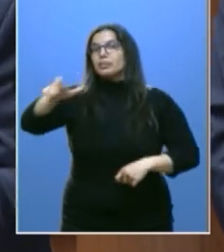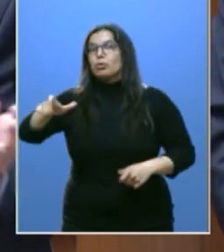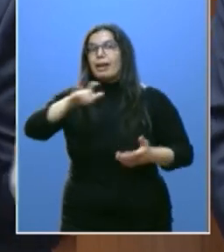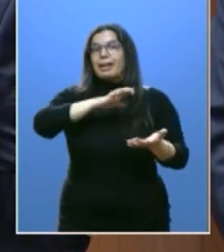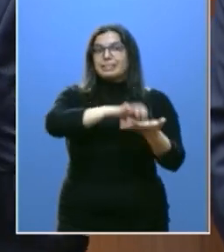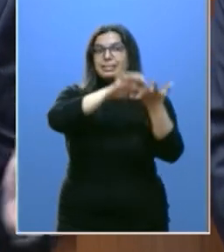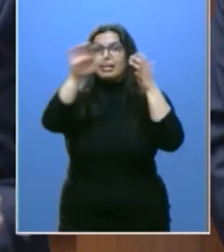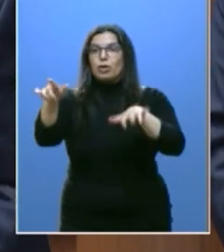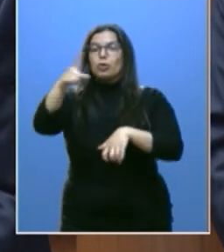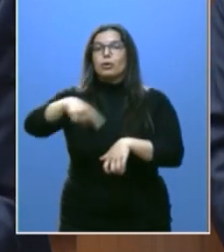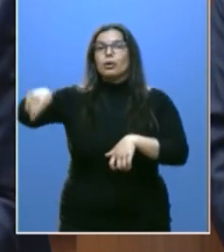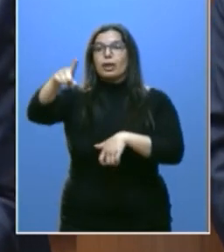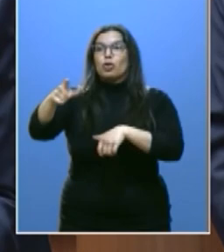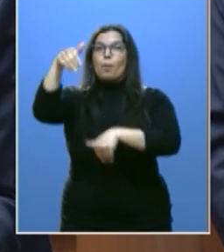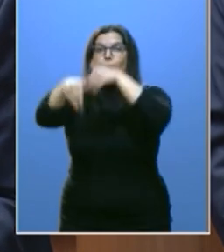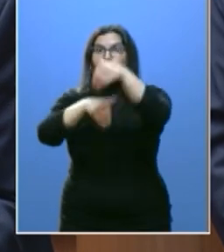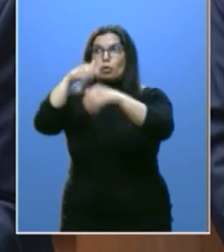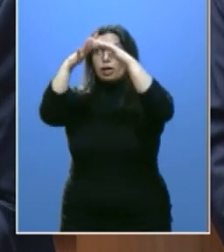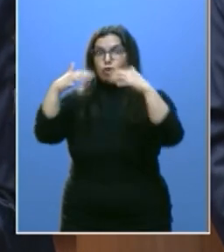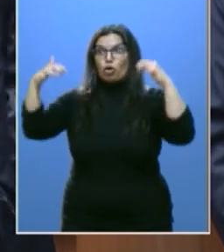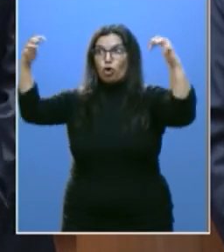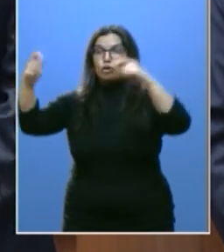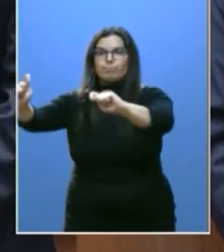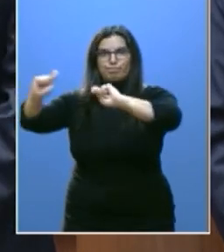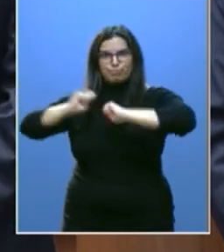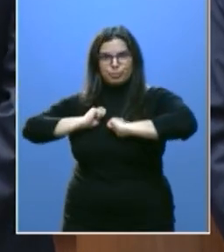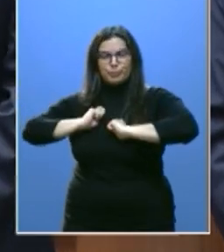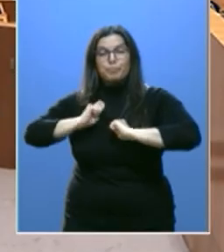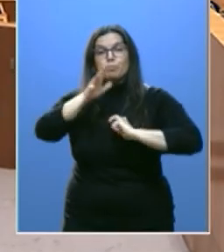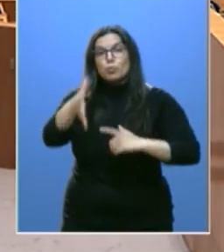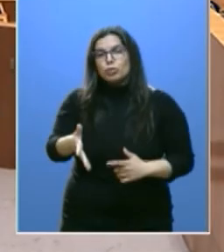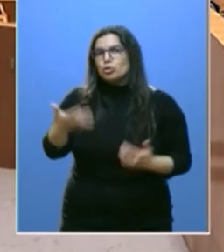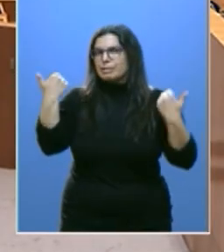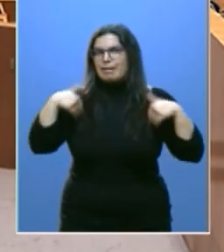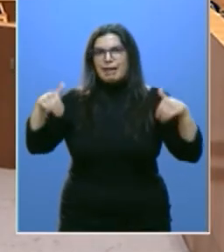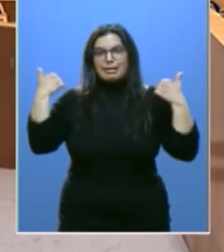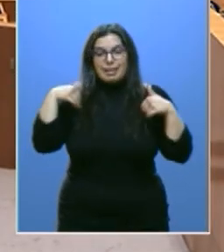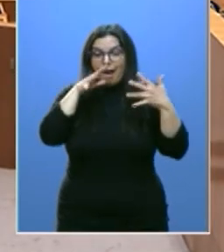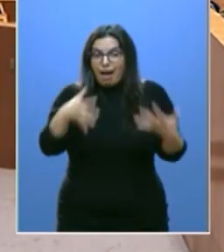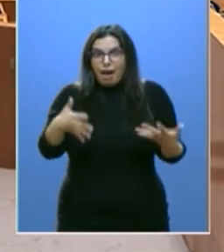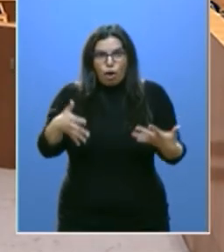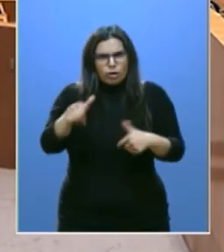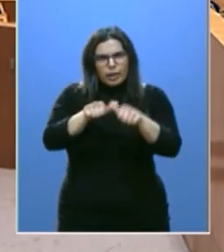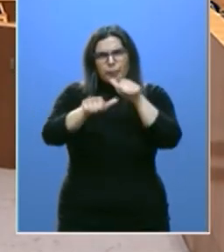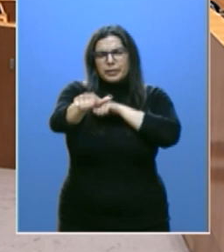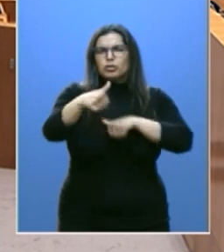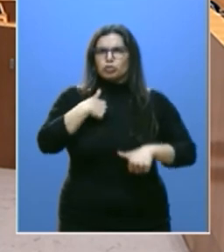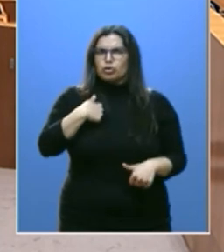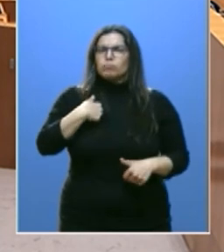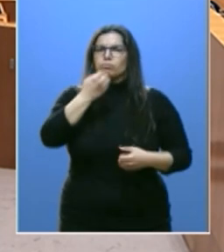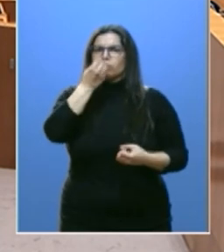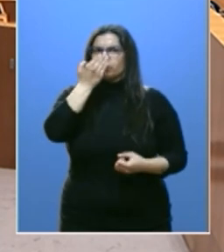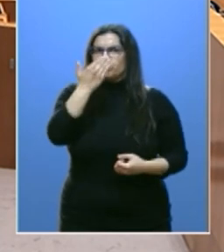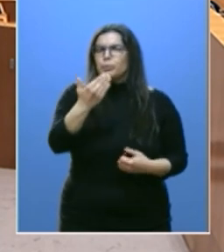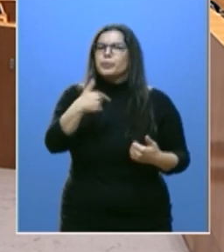a través de los representantes parlamentarios. Por ello, ya desde este mismo momento afirmo mi voluntad